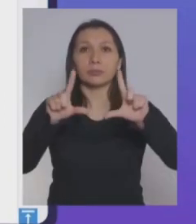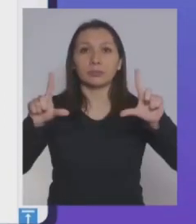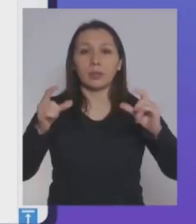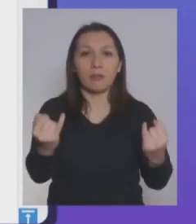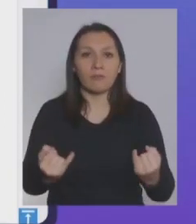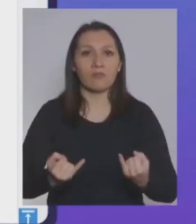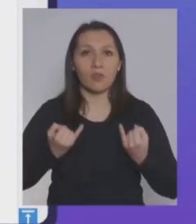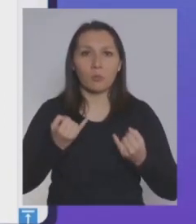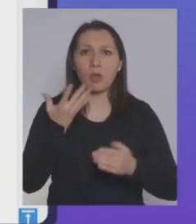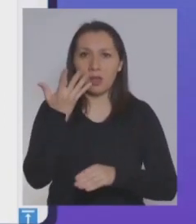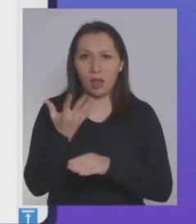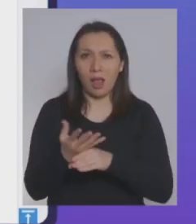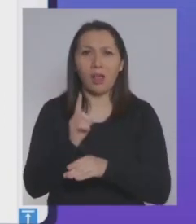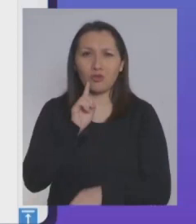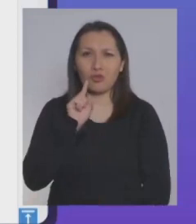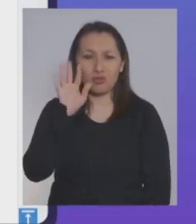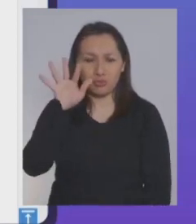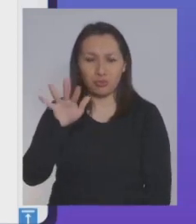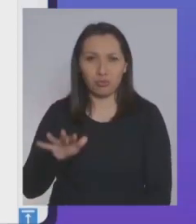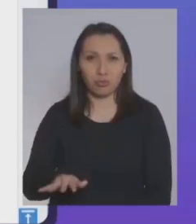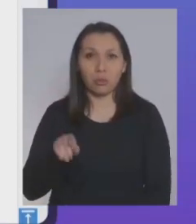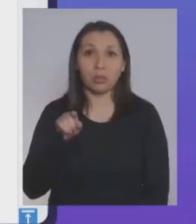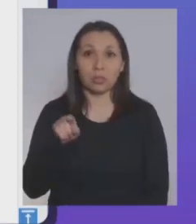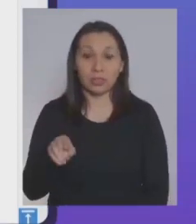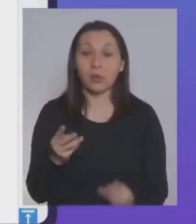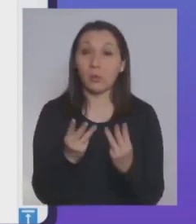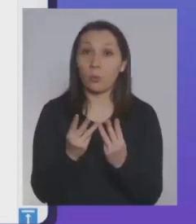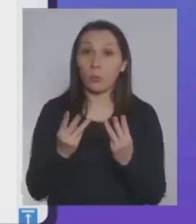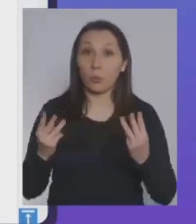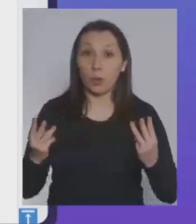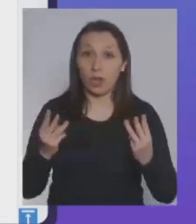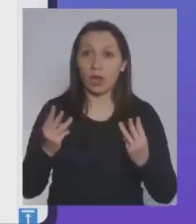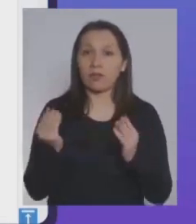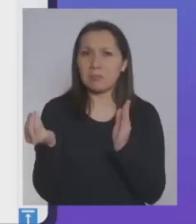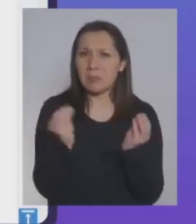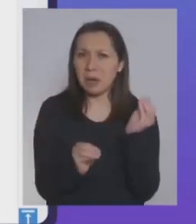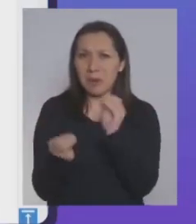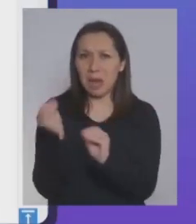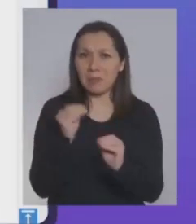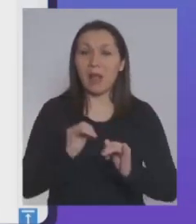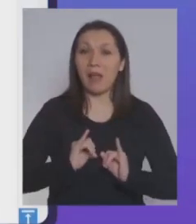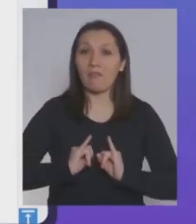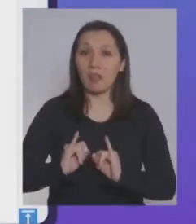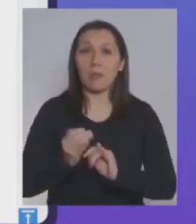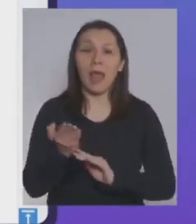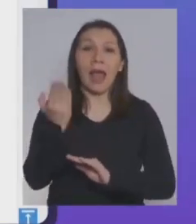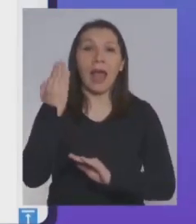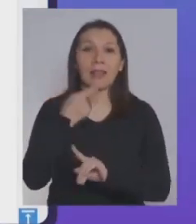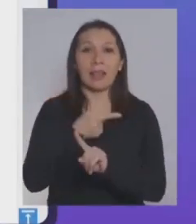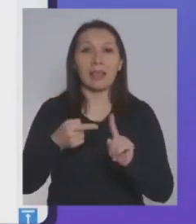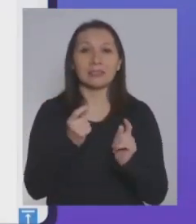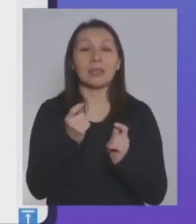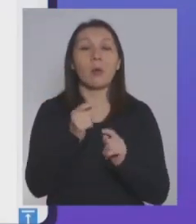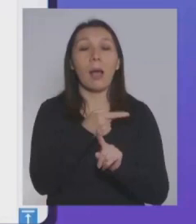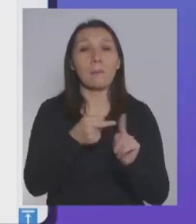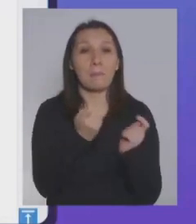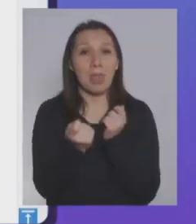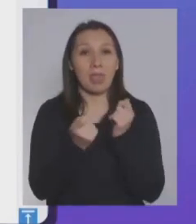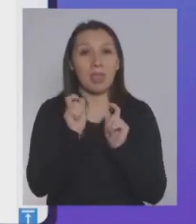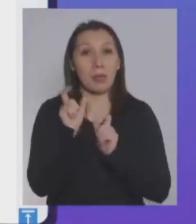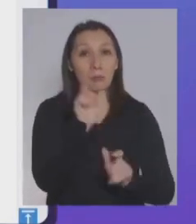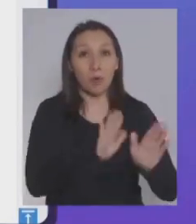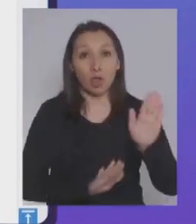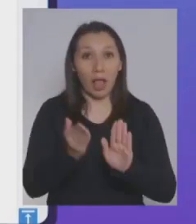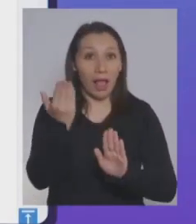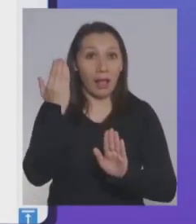información que hoy día está disponible y esta página web que se ha ido nutriendo desde el sitio web Clase Media Protegida, lo que va a